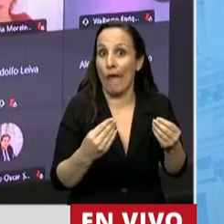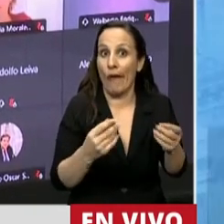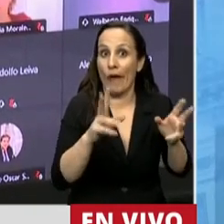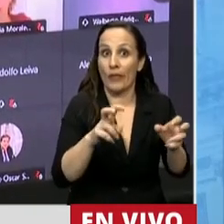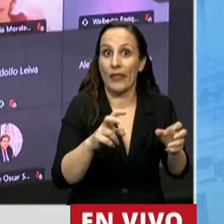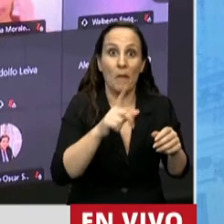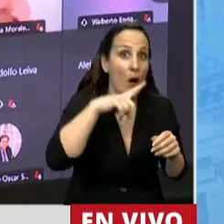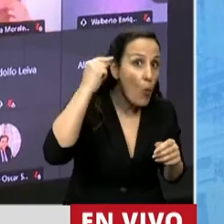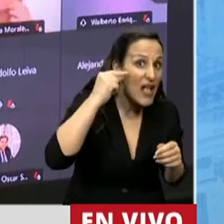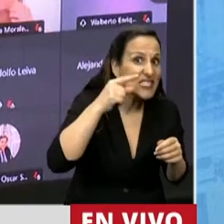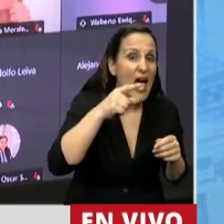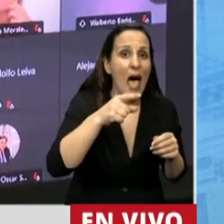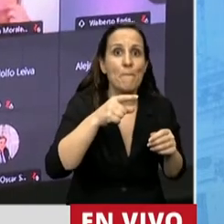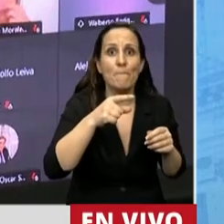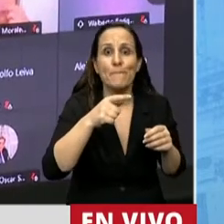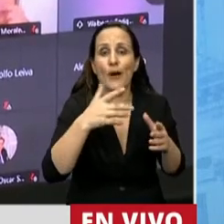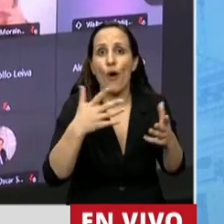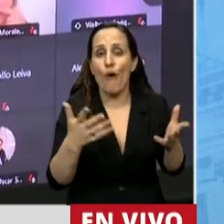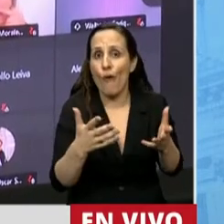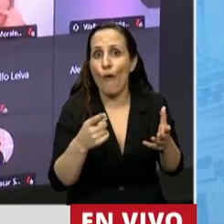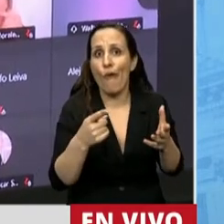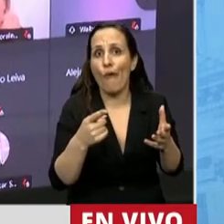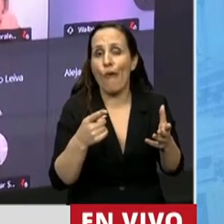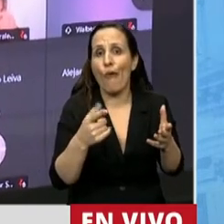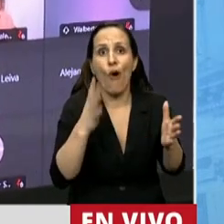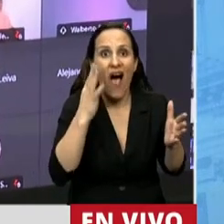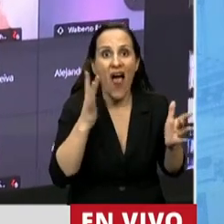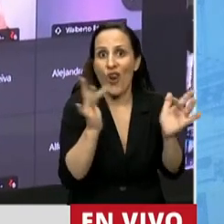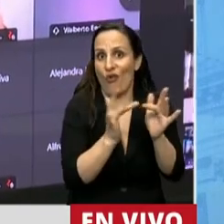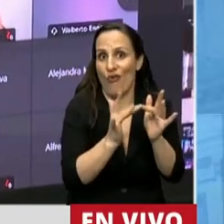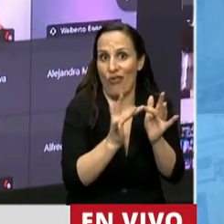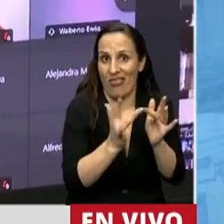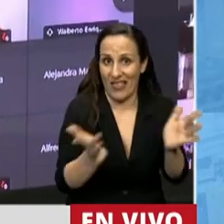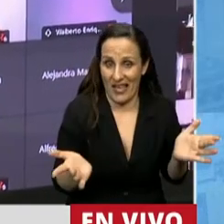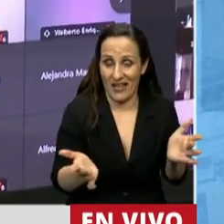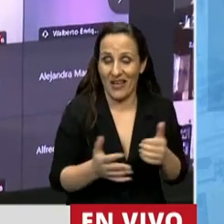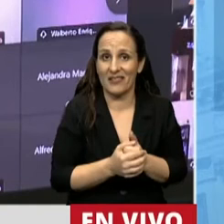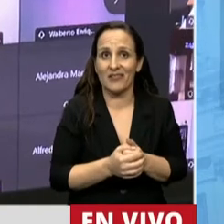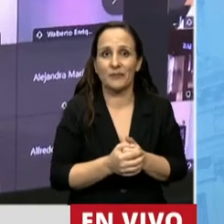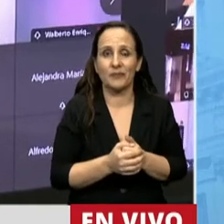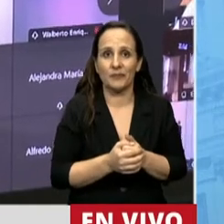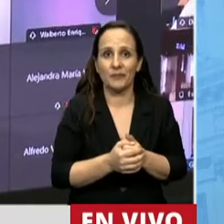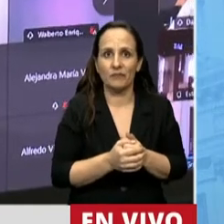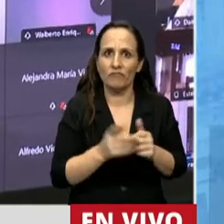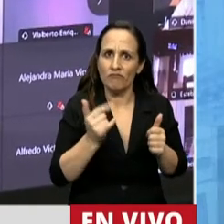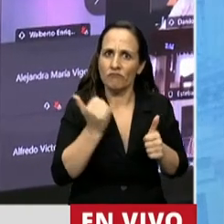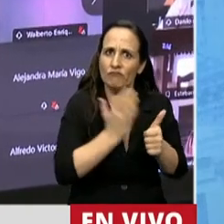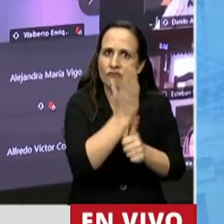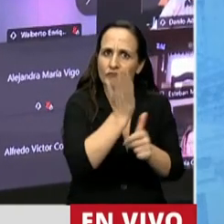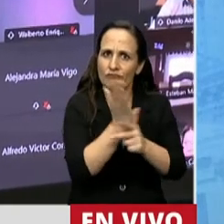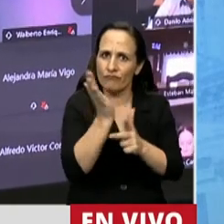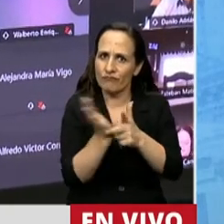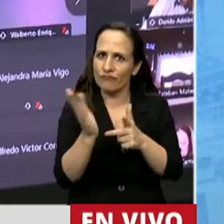WhatsApp, otro tipo de comunicación a través de Internet. Es decir, que cubre tres aspectos